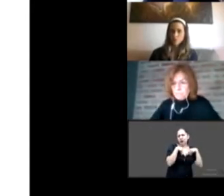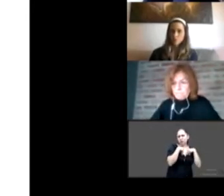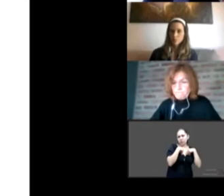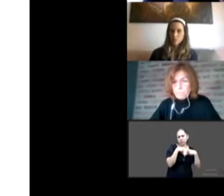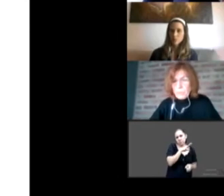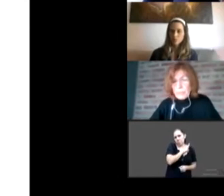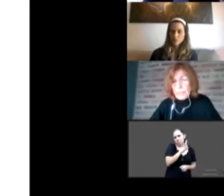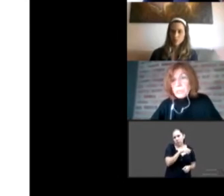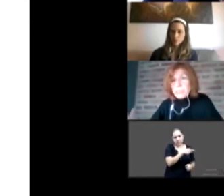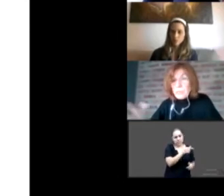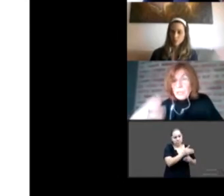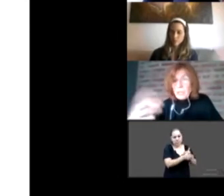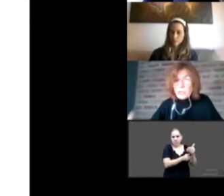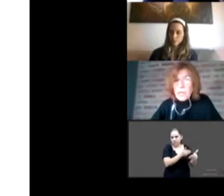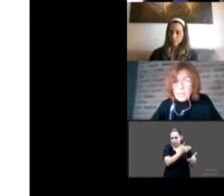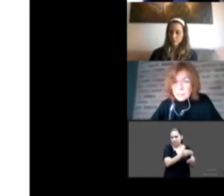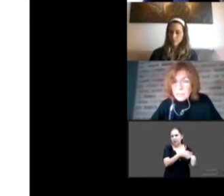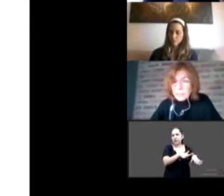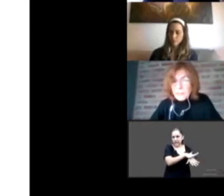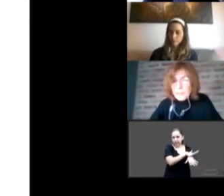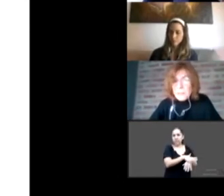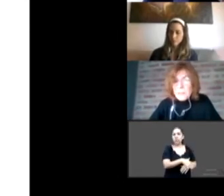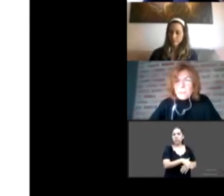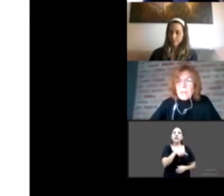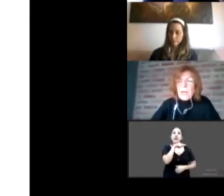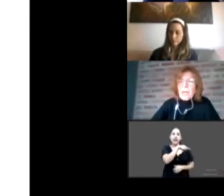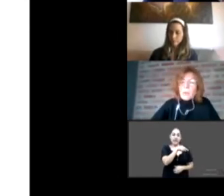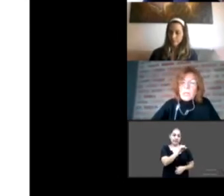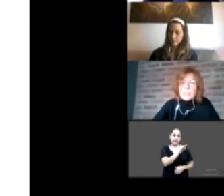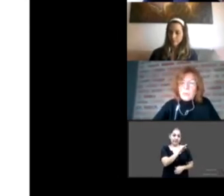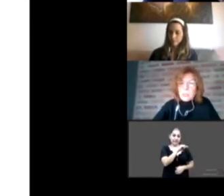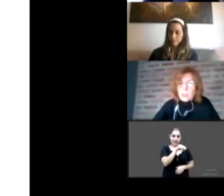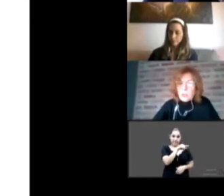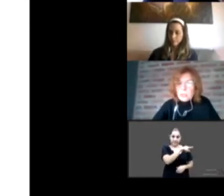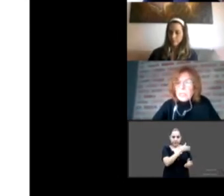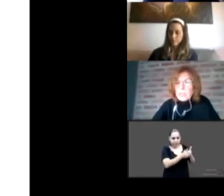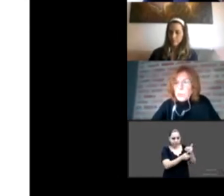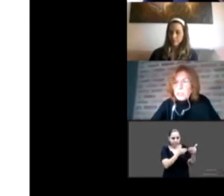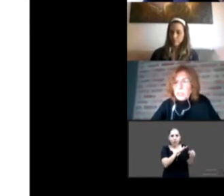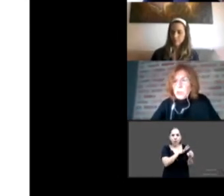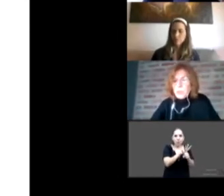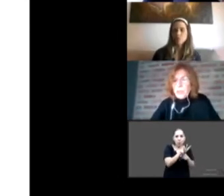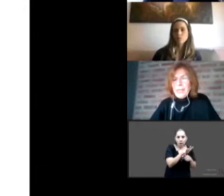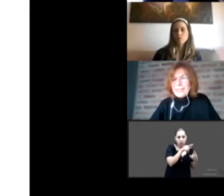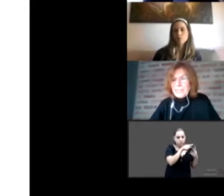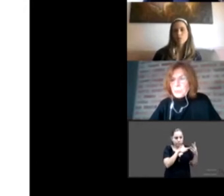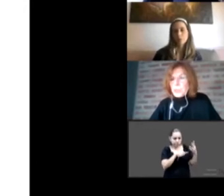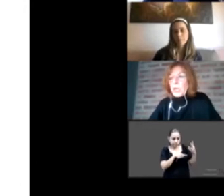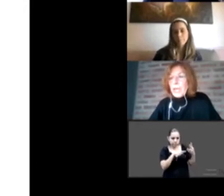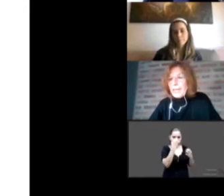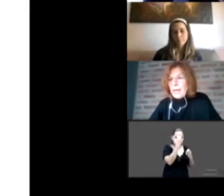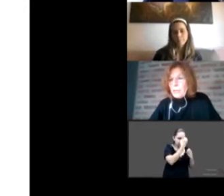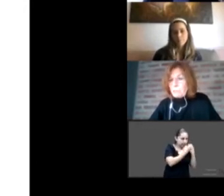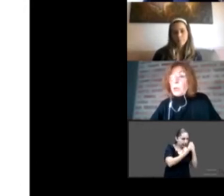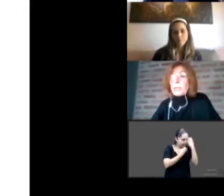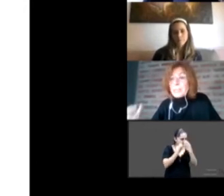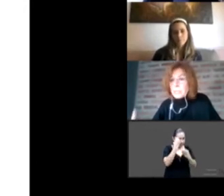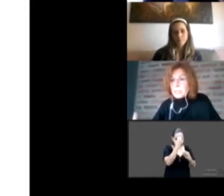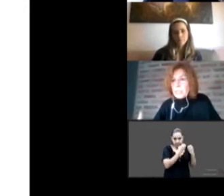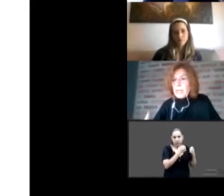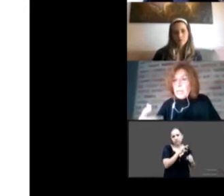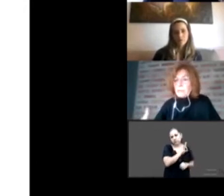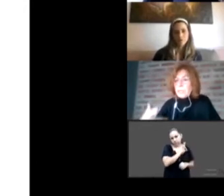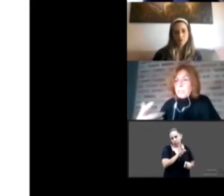pasar. Que hay un sistema que los enlaza. Hay una situación que es una situación de excepcionalidad, pero